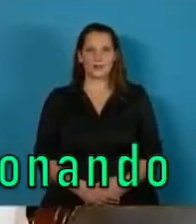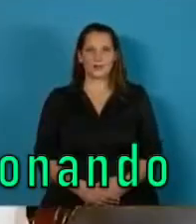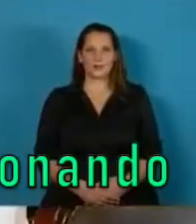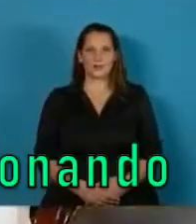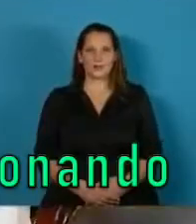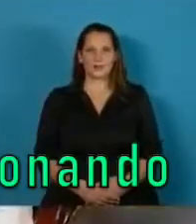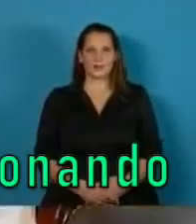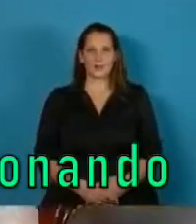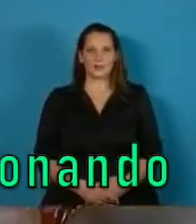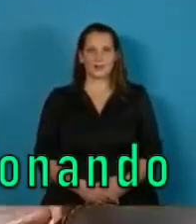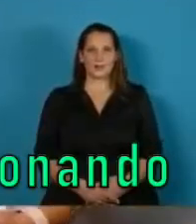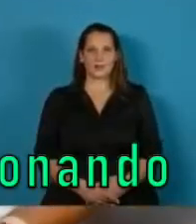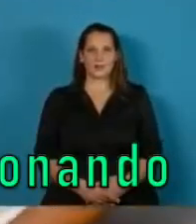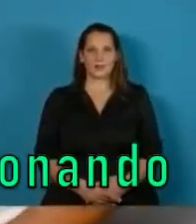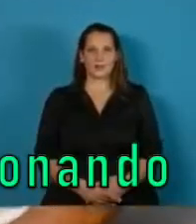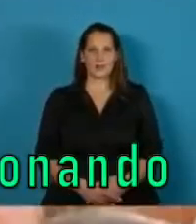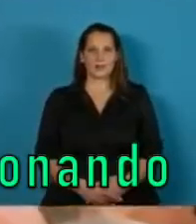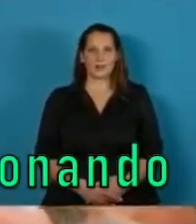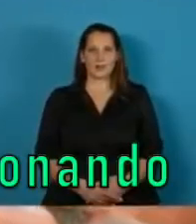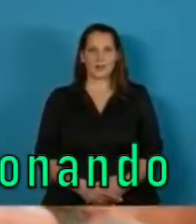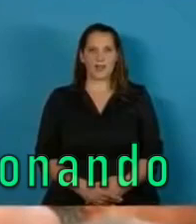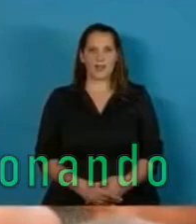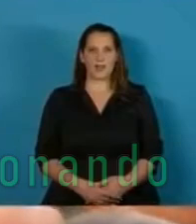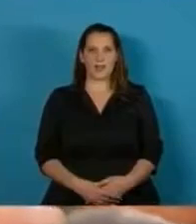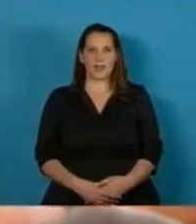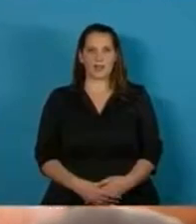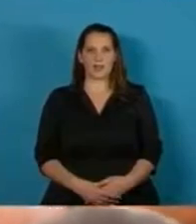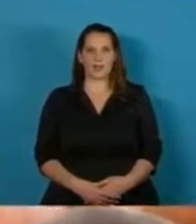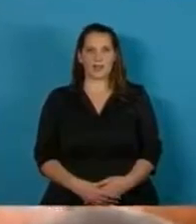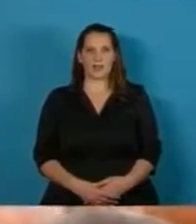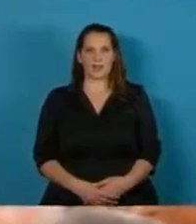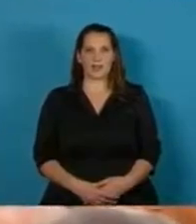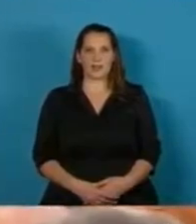Parece que la sala sale está funcionando